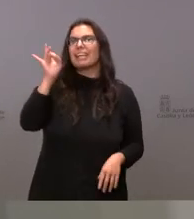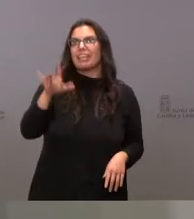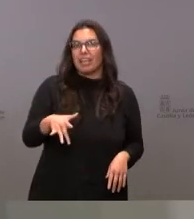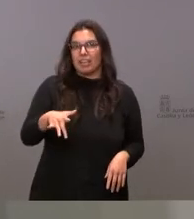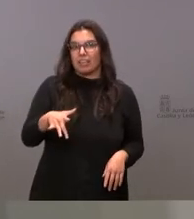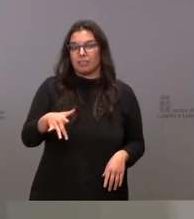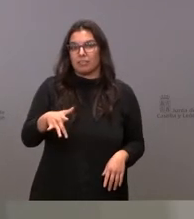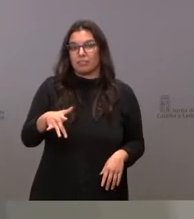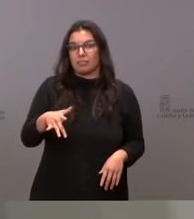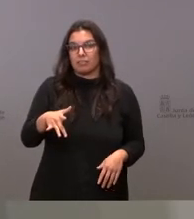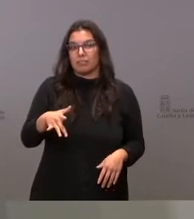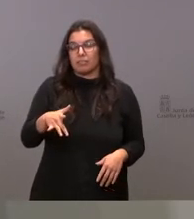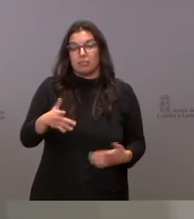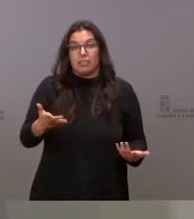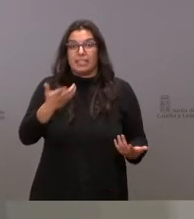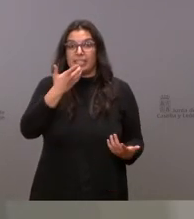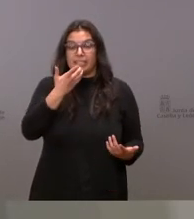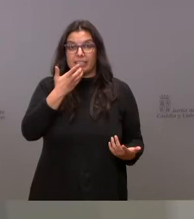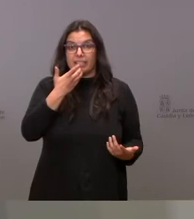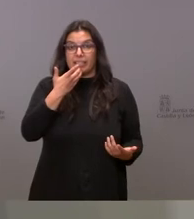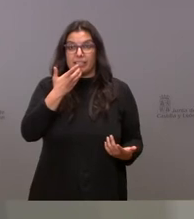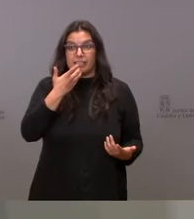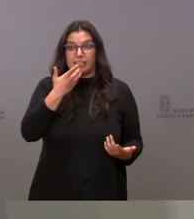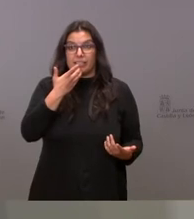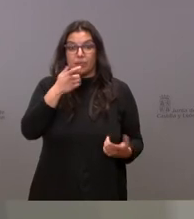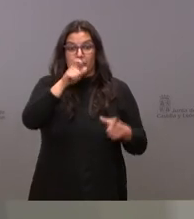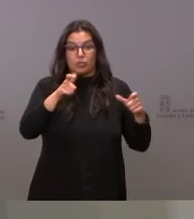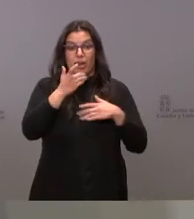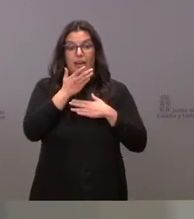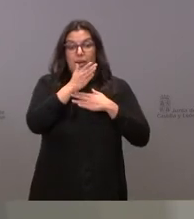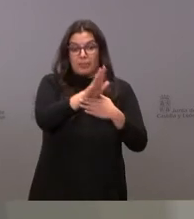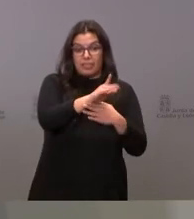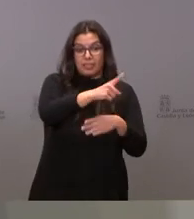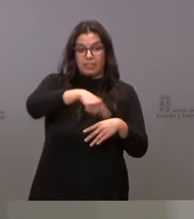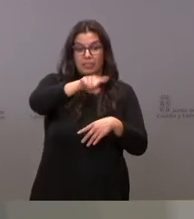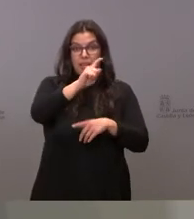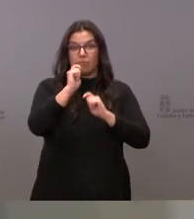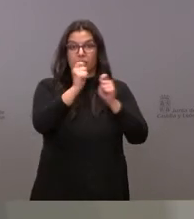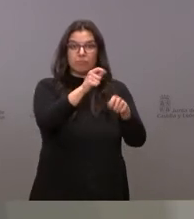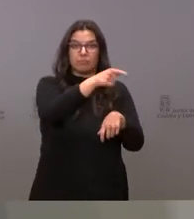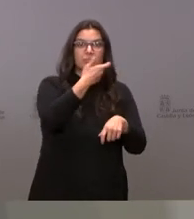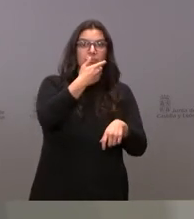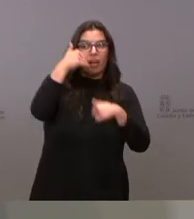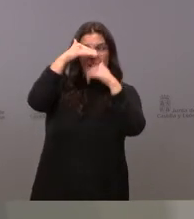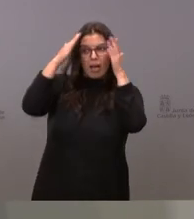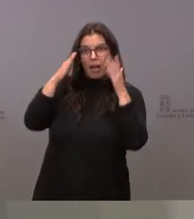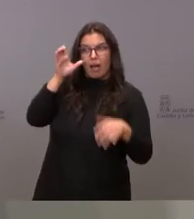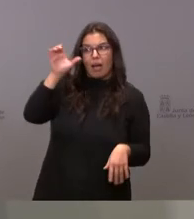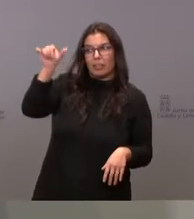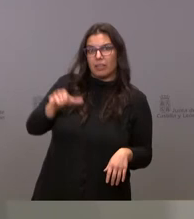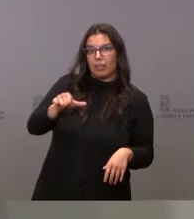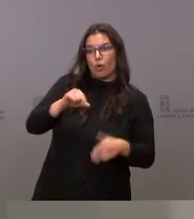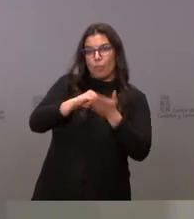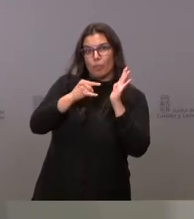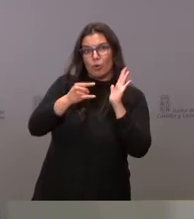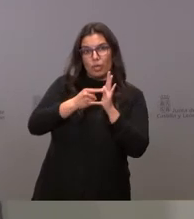siempre y cuando sus representantes atiendan a sus proyectos